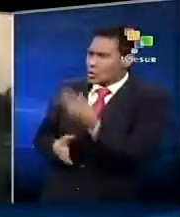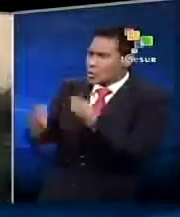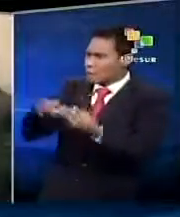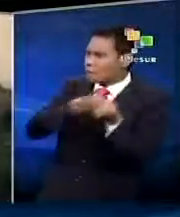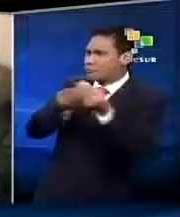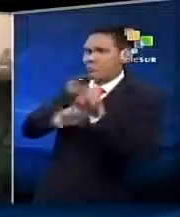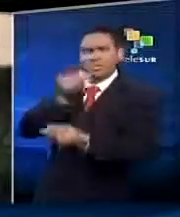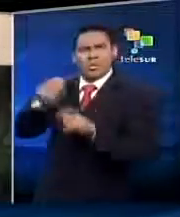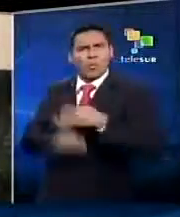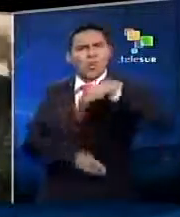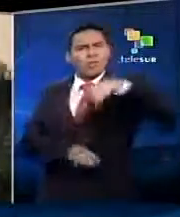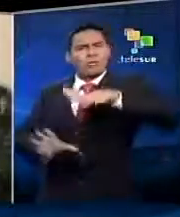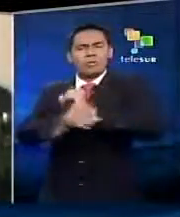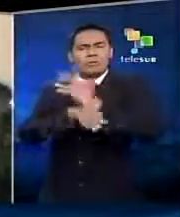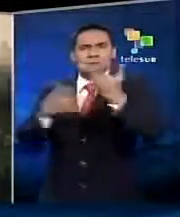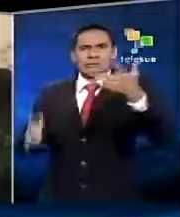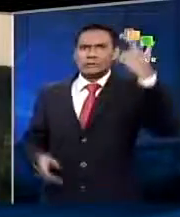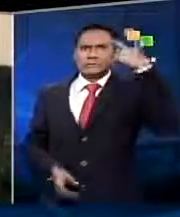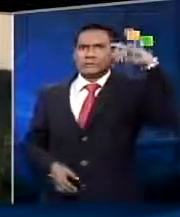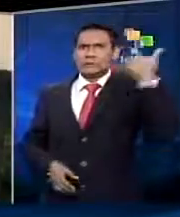para que coman esta noche.